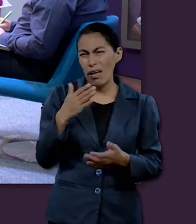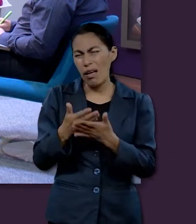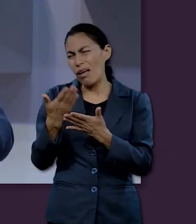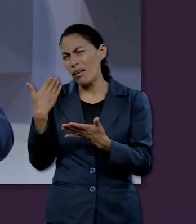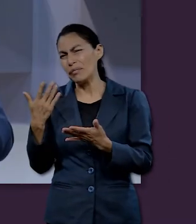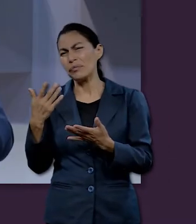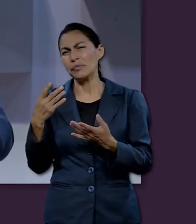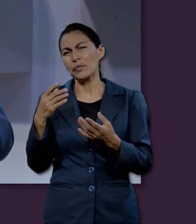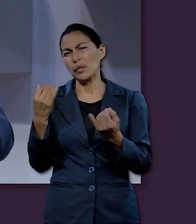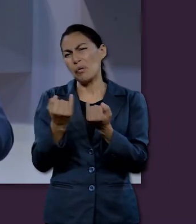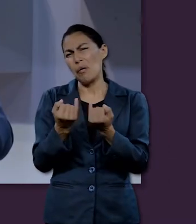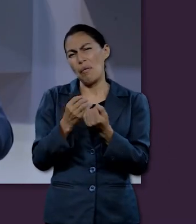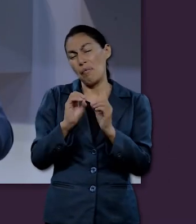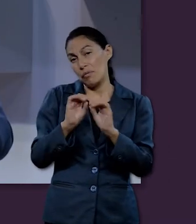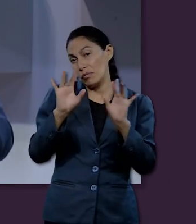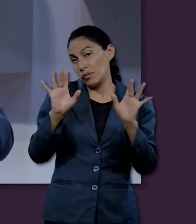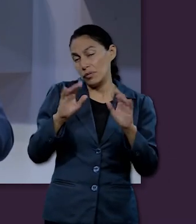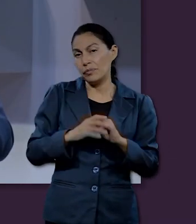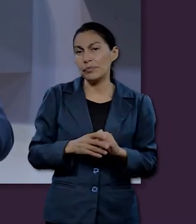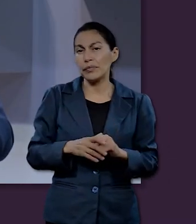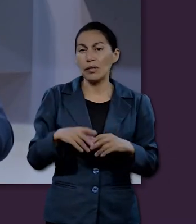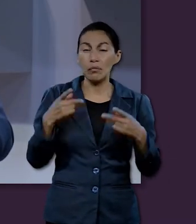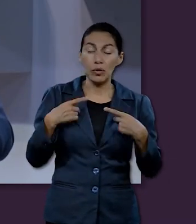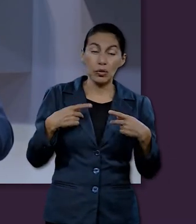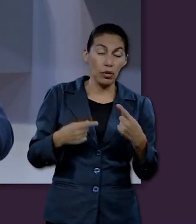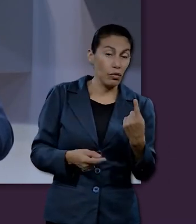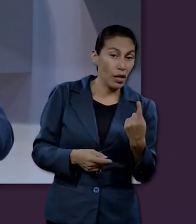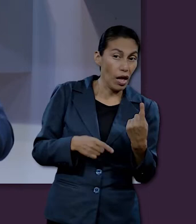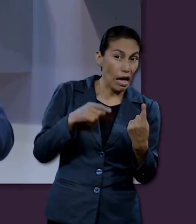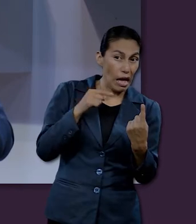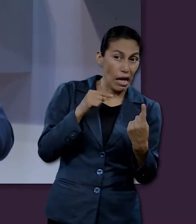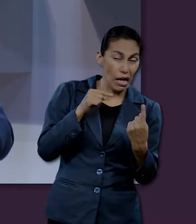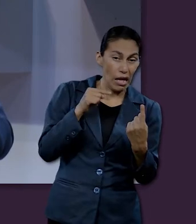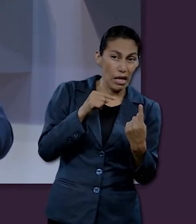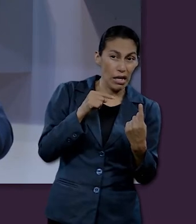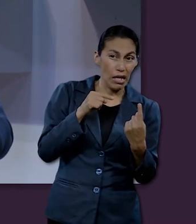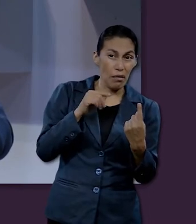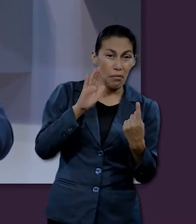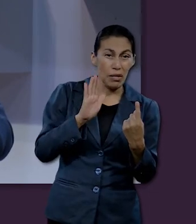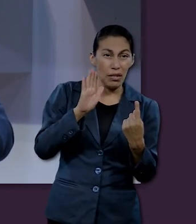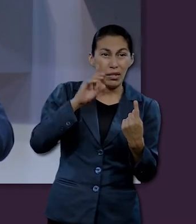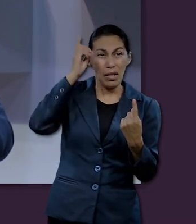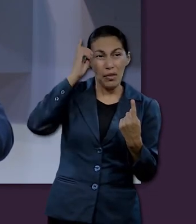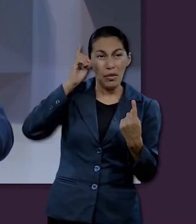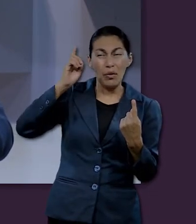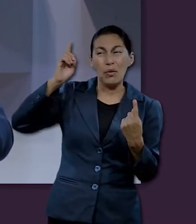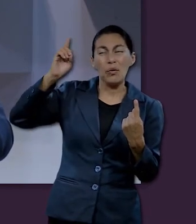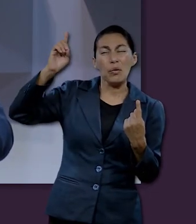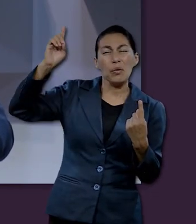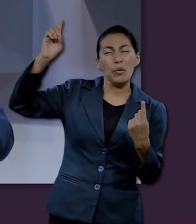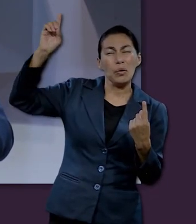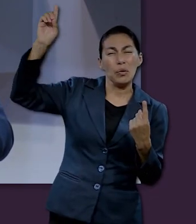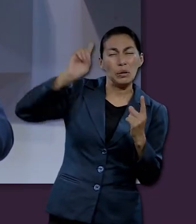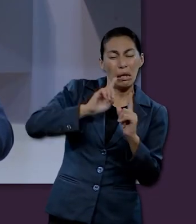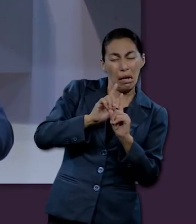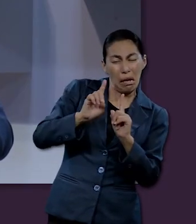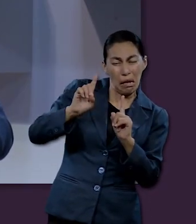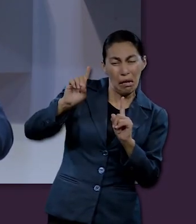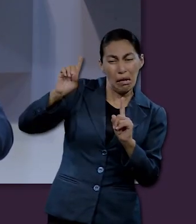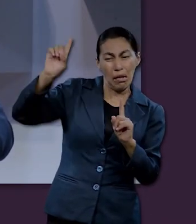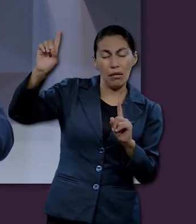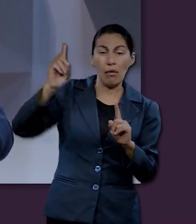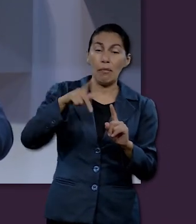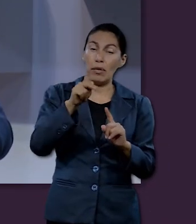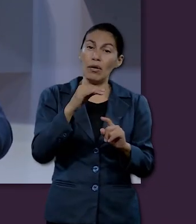algo similar a los judíos en el exilio. La presencia de Dios le parecía muy lejana. Sin embargo, Isaías